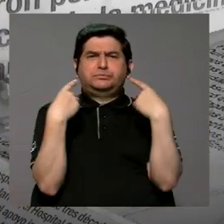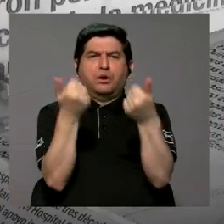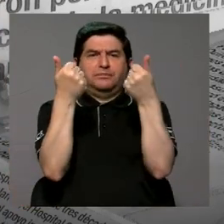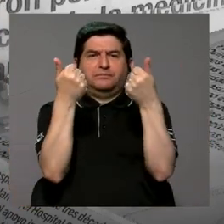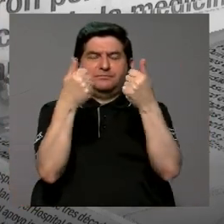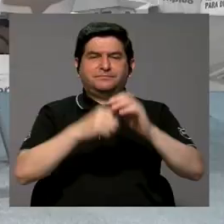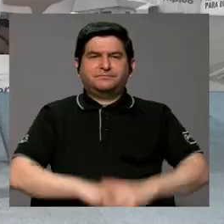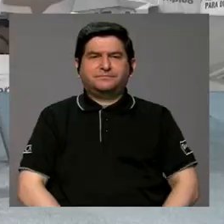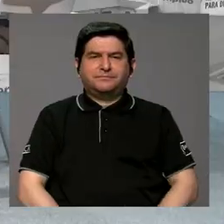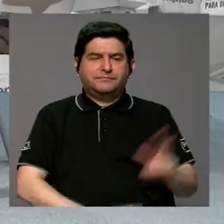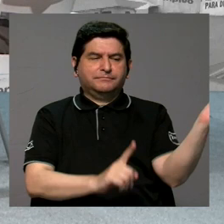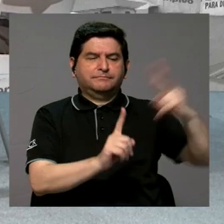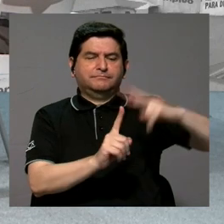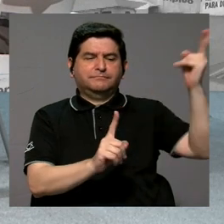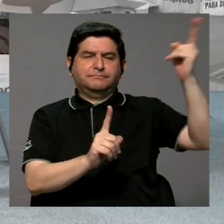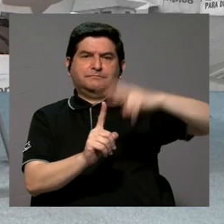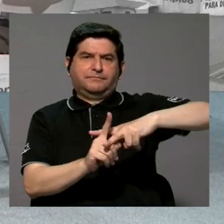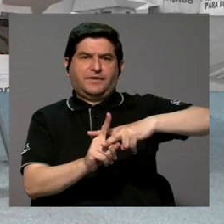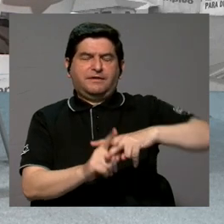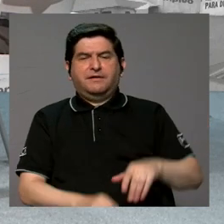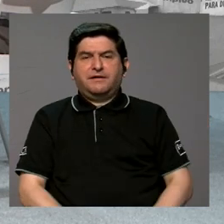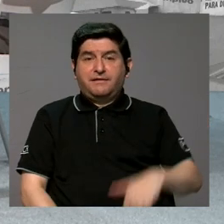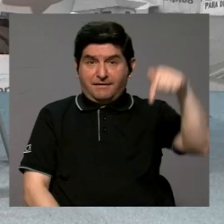rápidamente que se apliquen